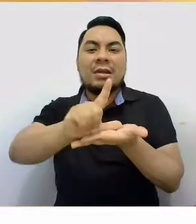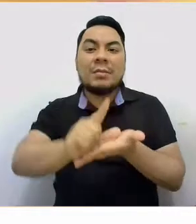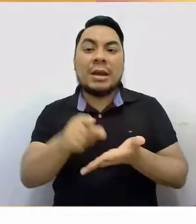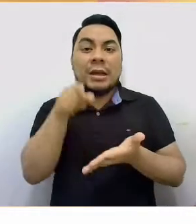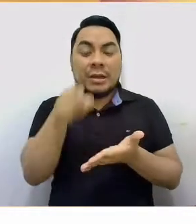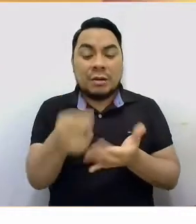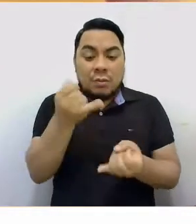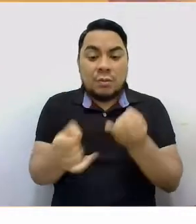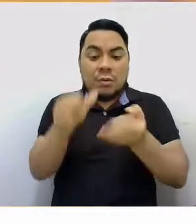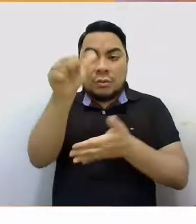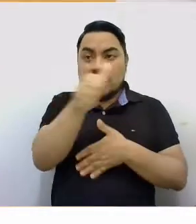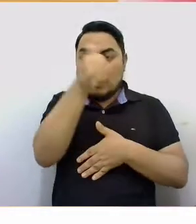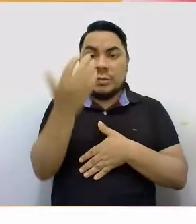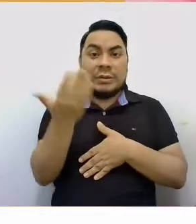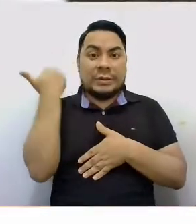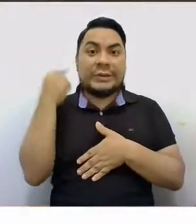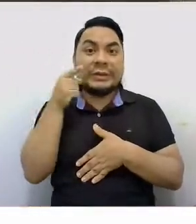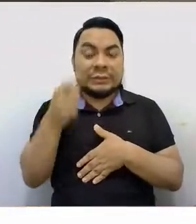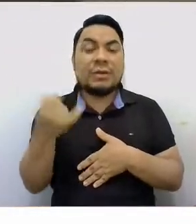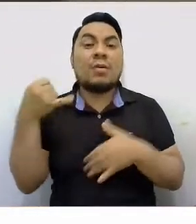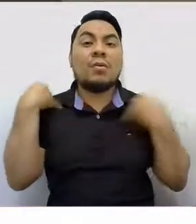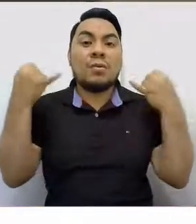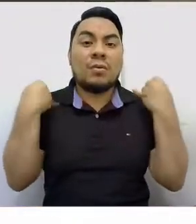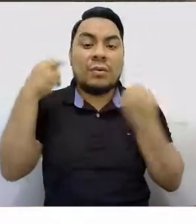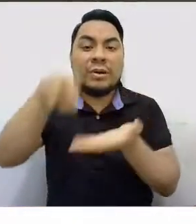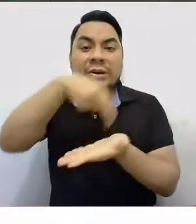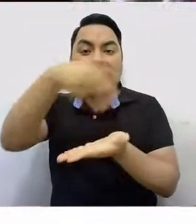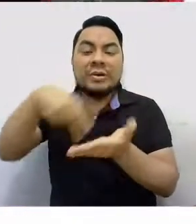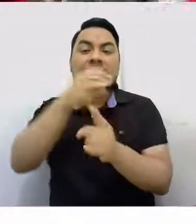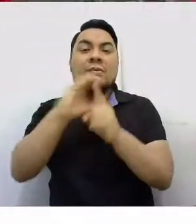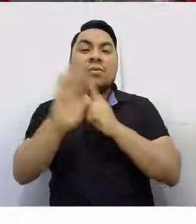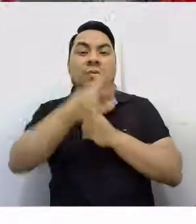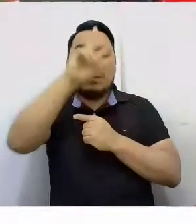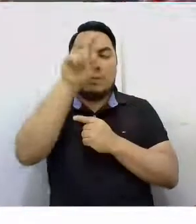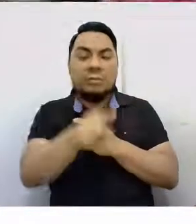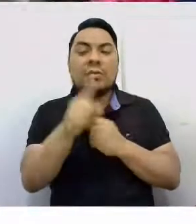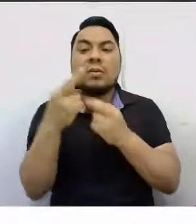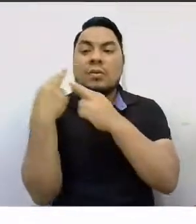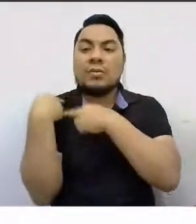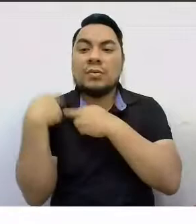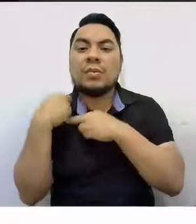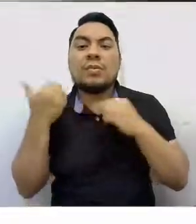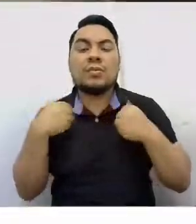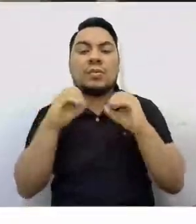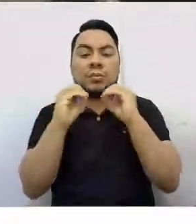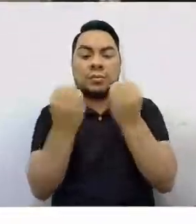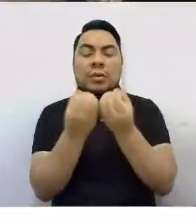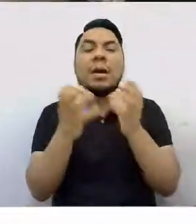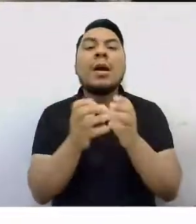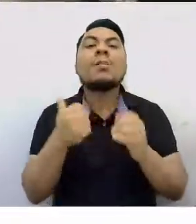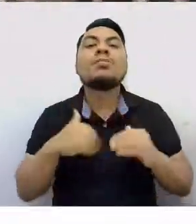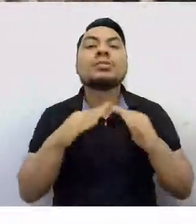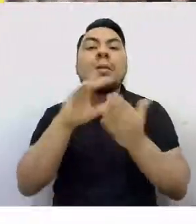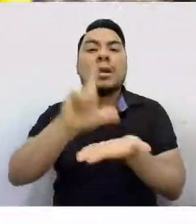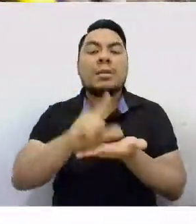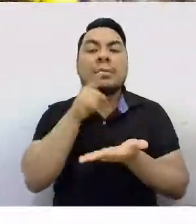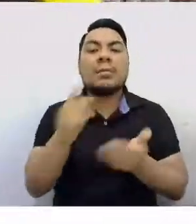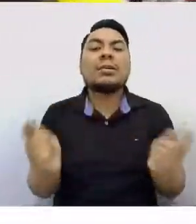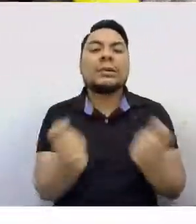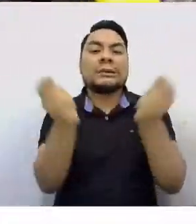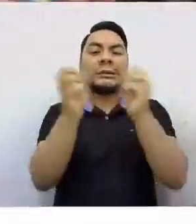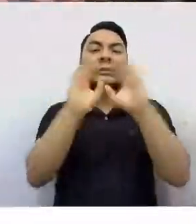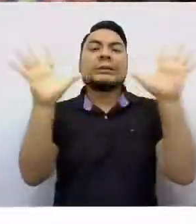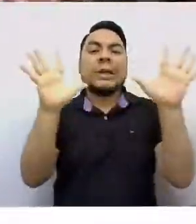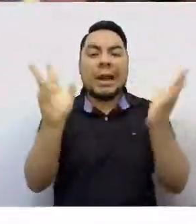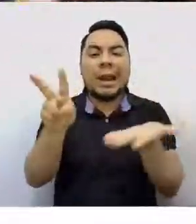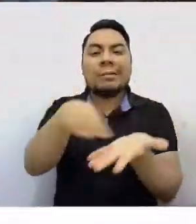tercer festival juvenil de danzas folclóricas organizado por la Municipalidad de Lima en el marco del Día Mundial del Folclor que se celebra cada